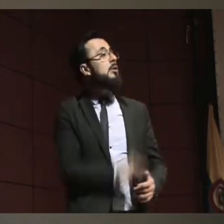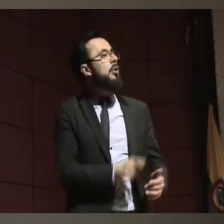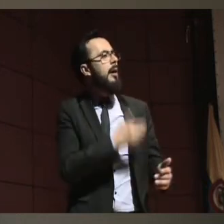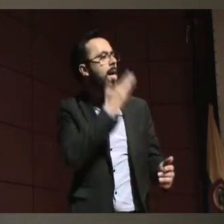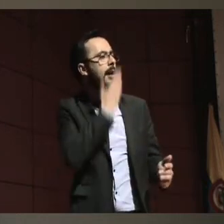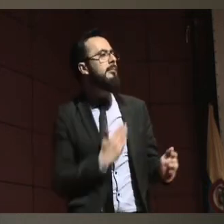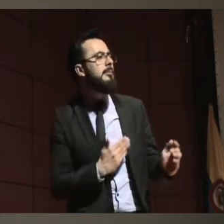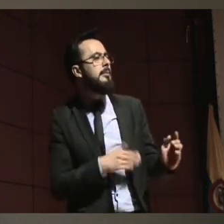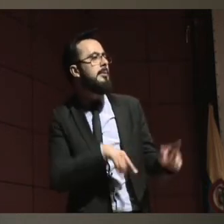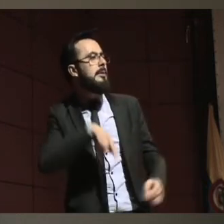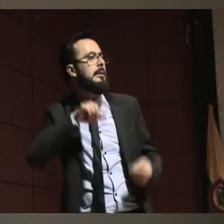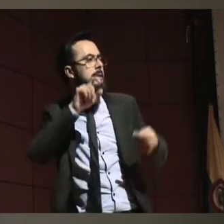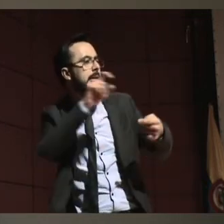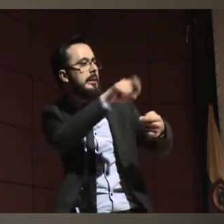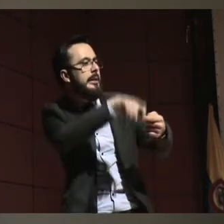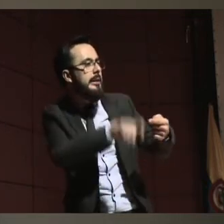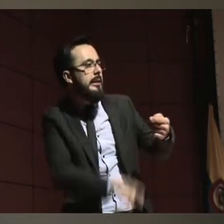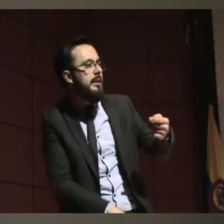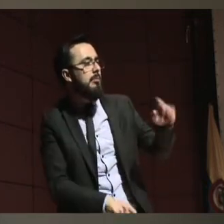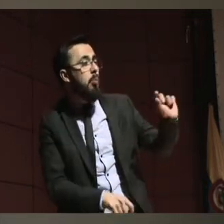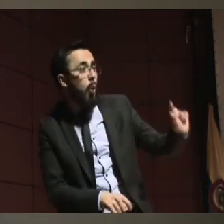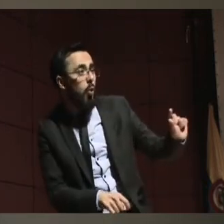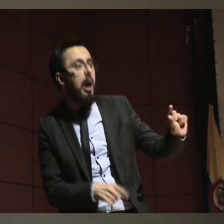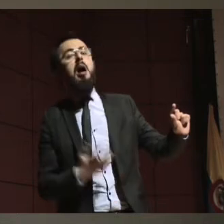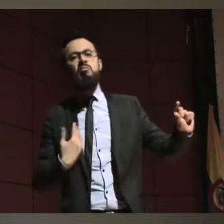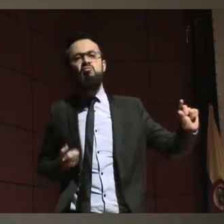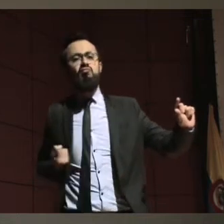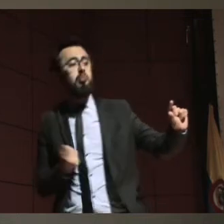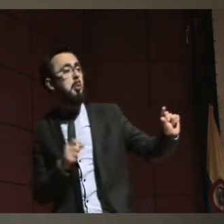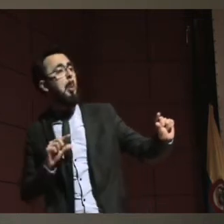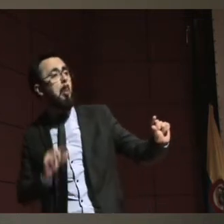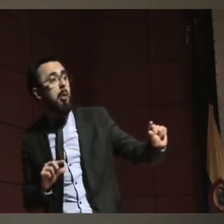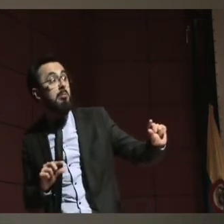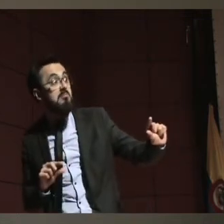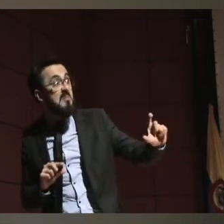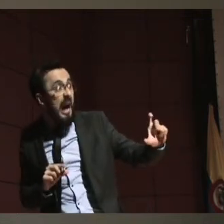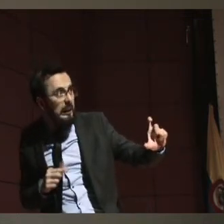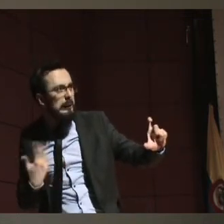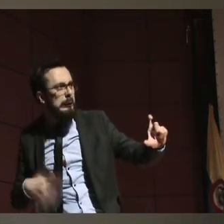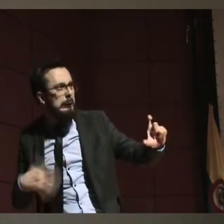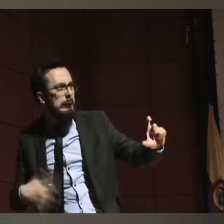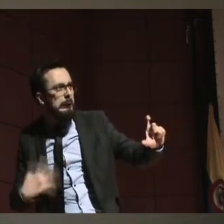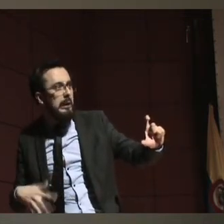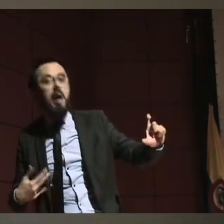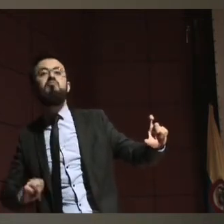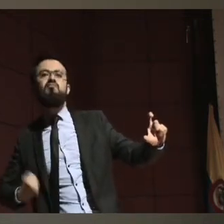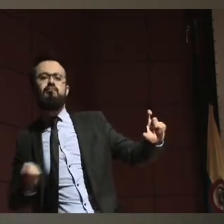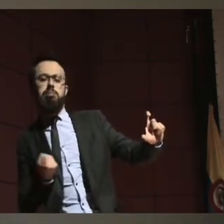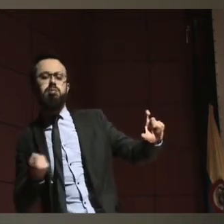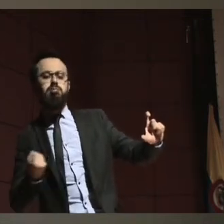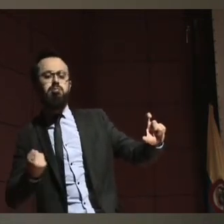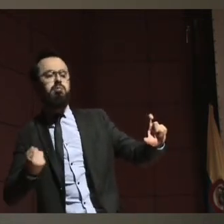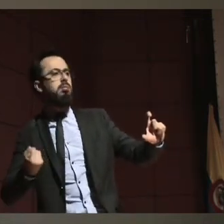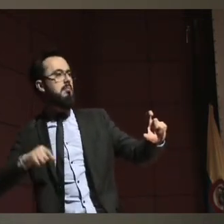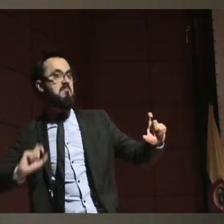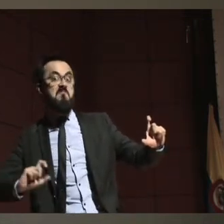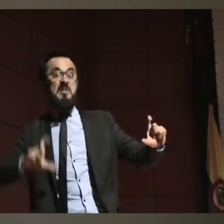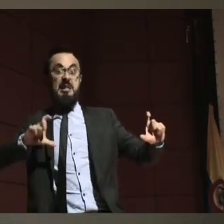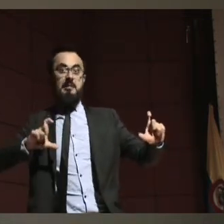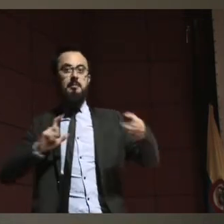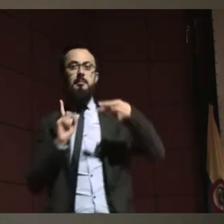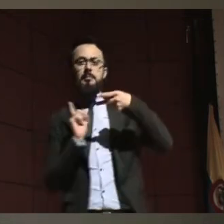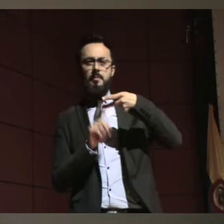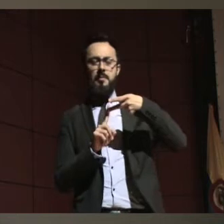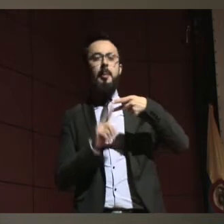necesidades y con la intensidad que sea. Y las familias, las instituciones, el Estado, todos tenemos que